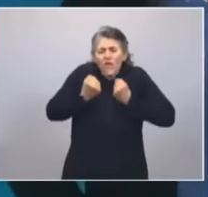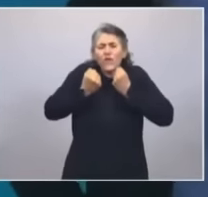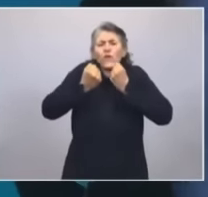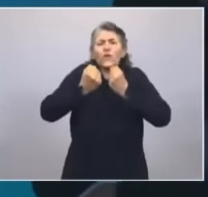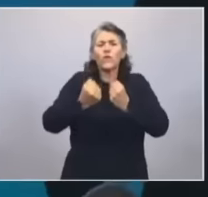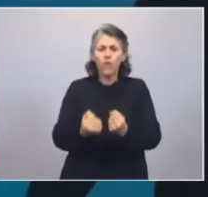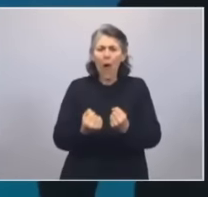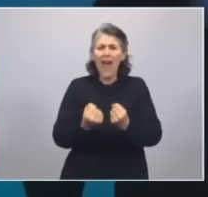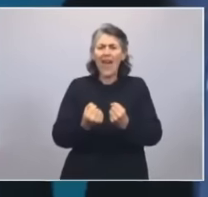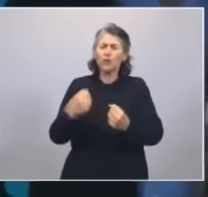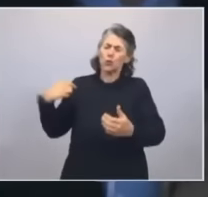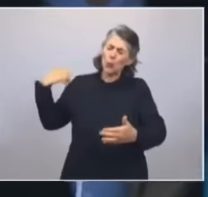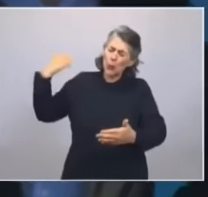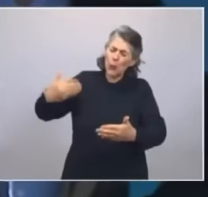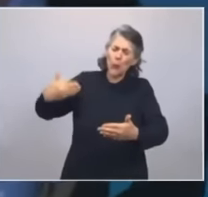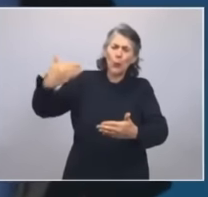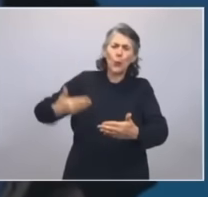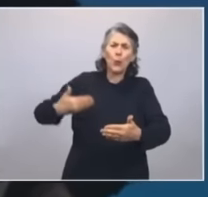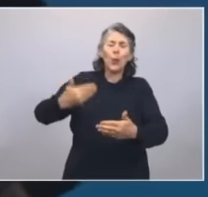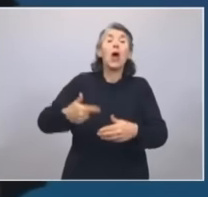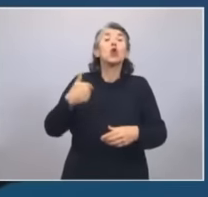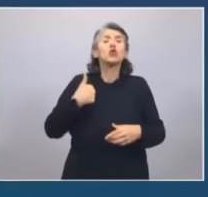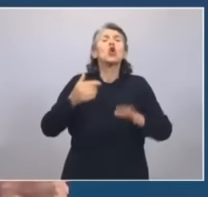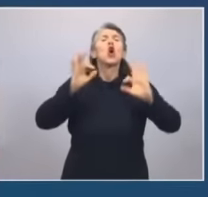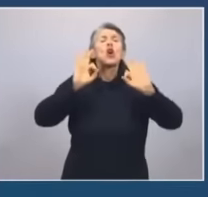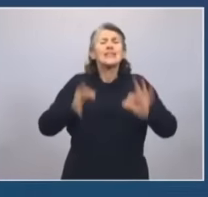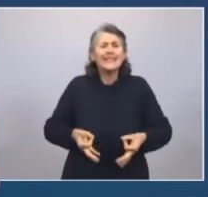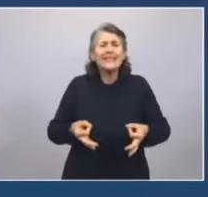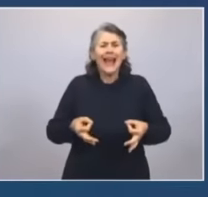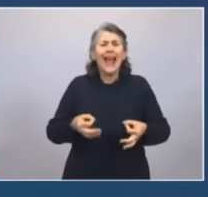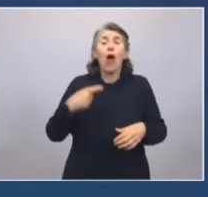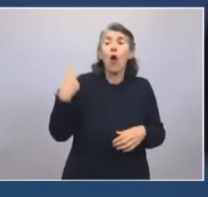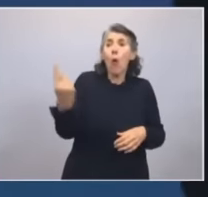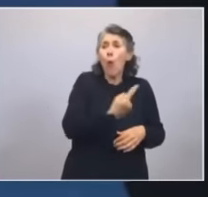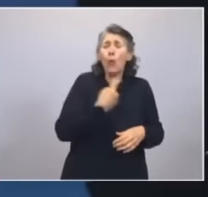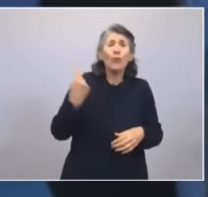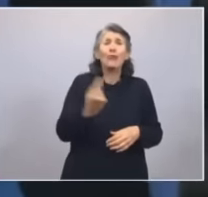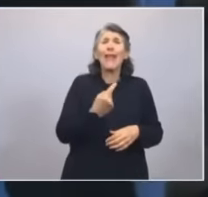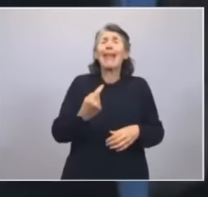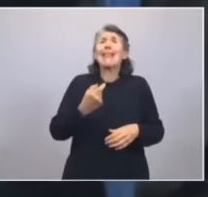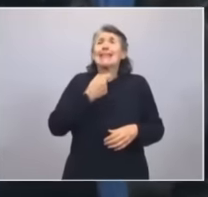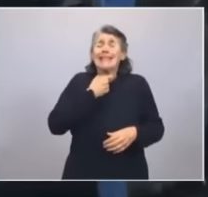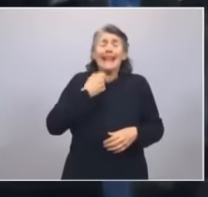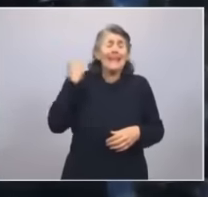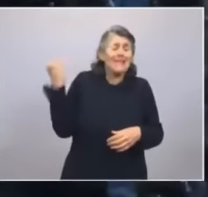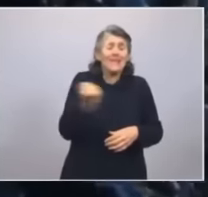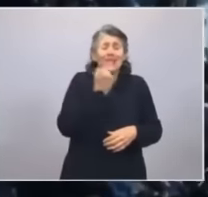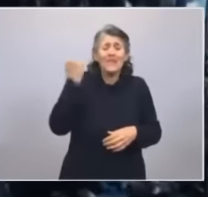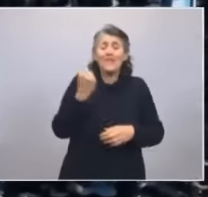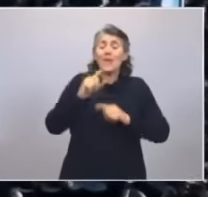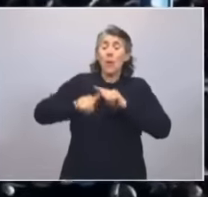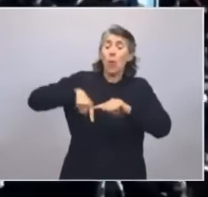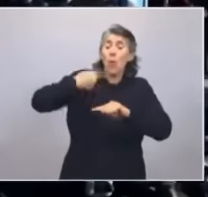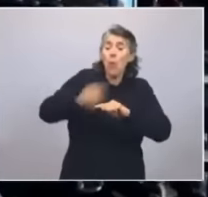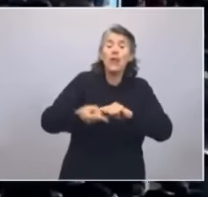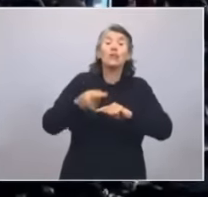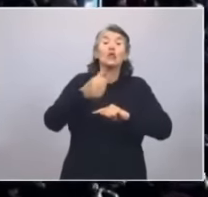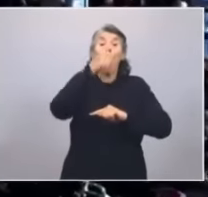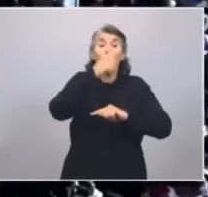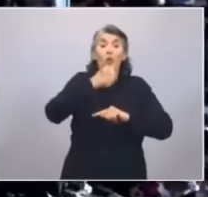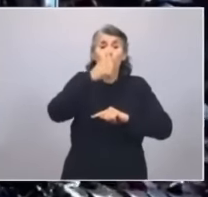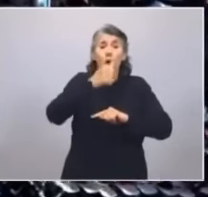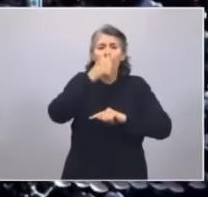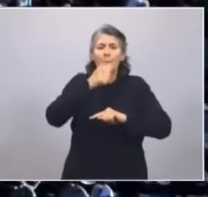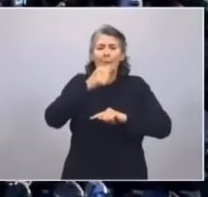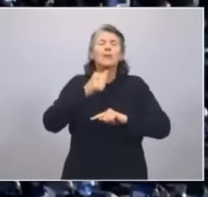y sé que ese deseo de que el domingo cueste lo que cueste. Se va a hacer realidad el